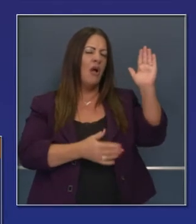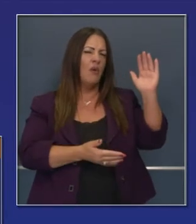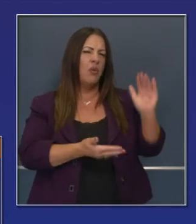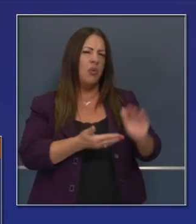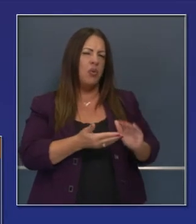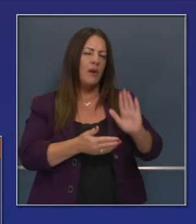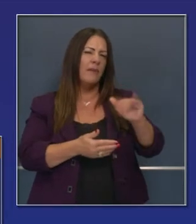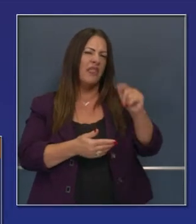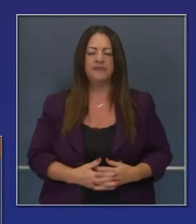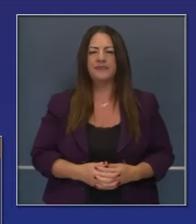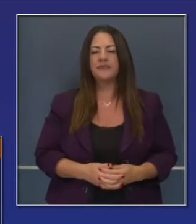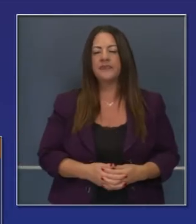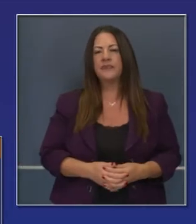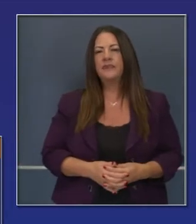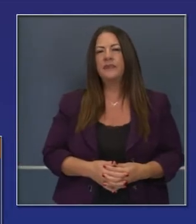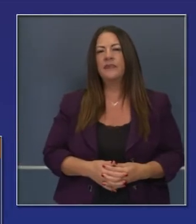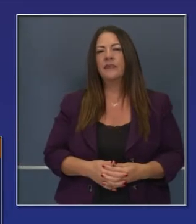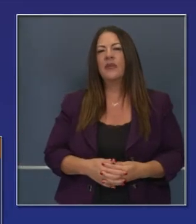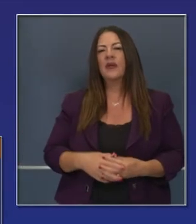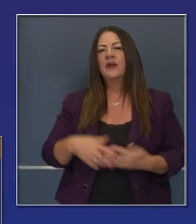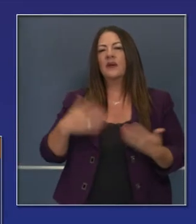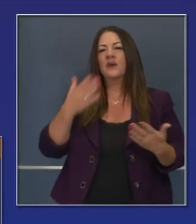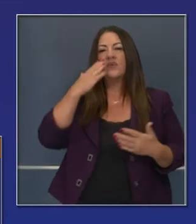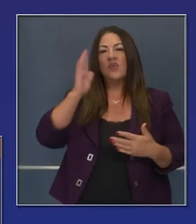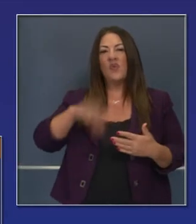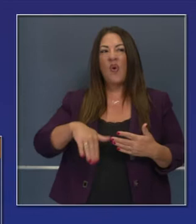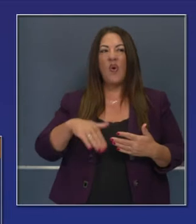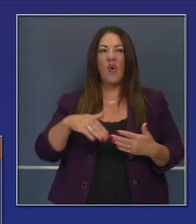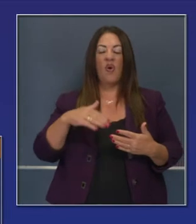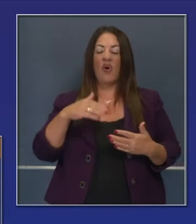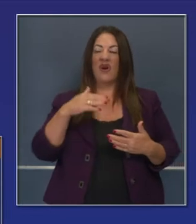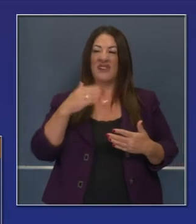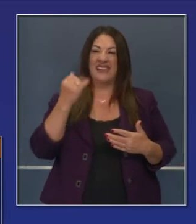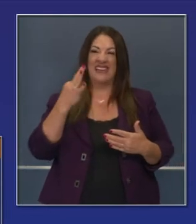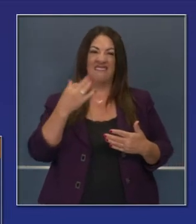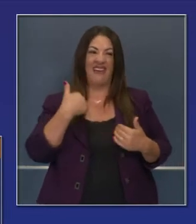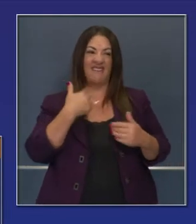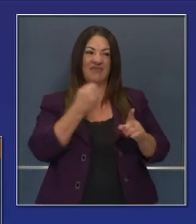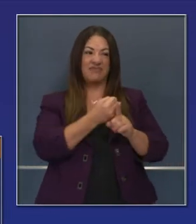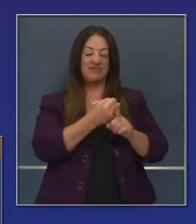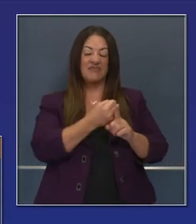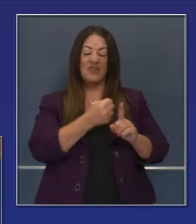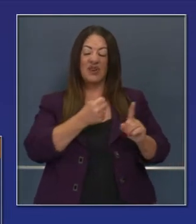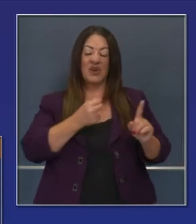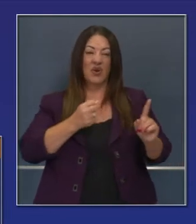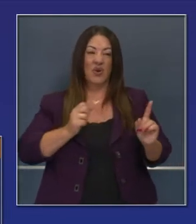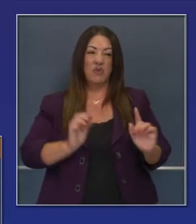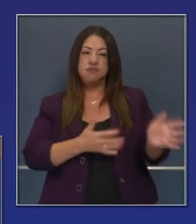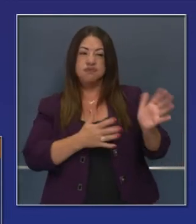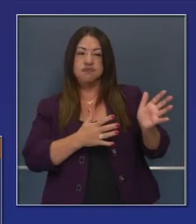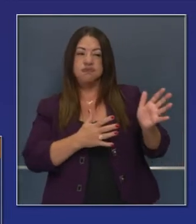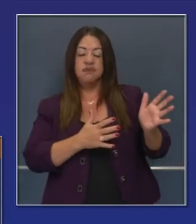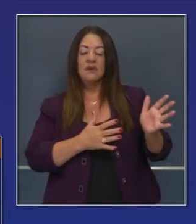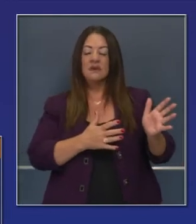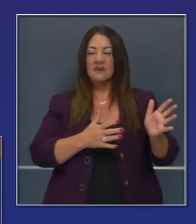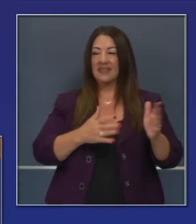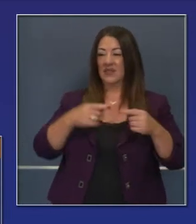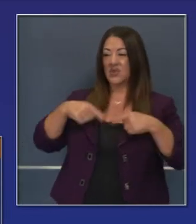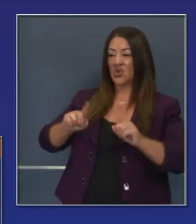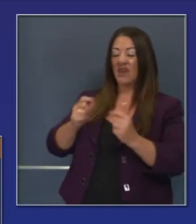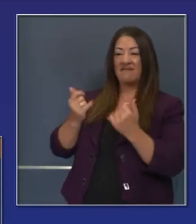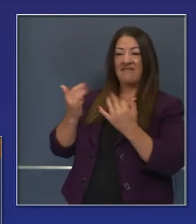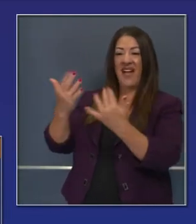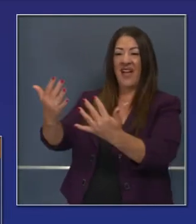del estado para el jueves. En relación a estos retos inducidos por los fuertes vientos y estos incendios